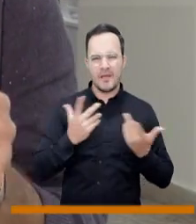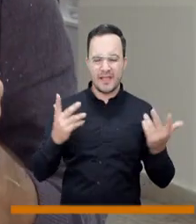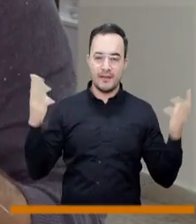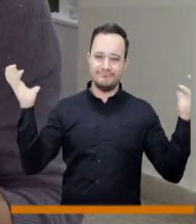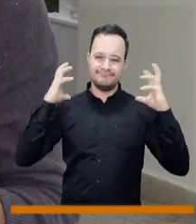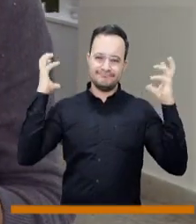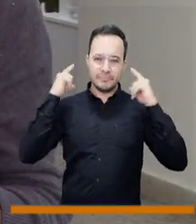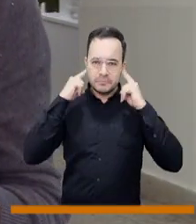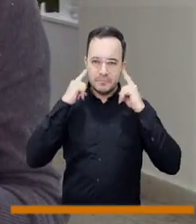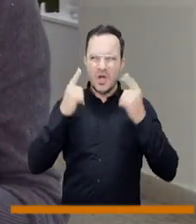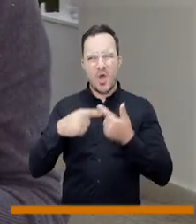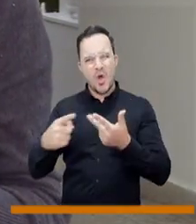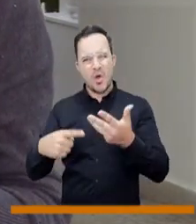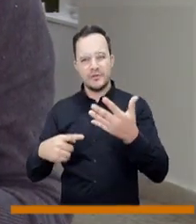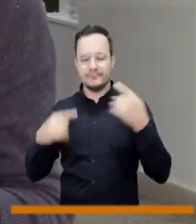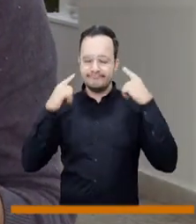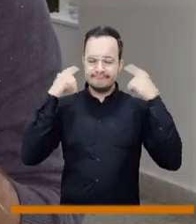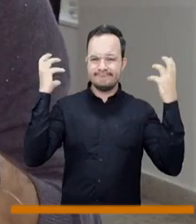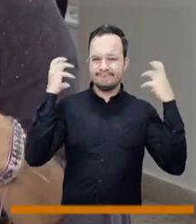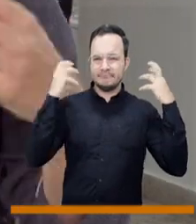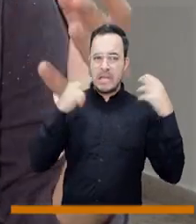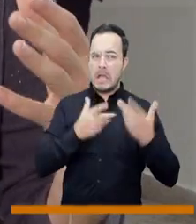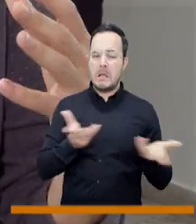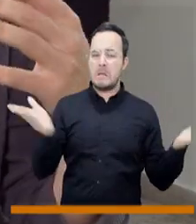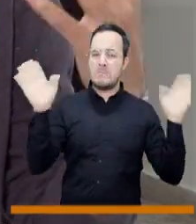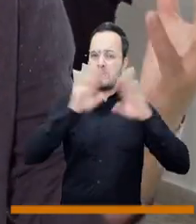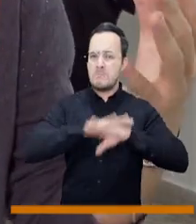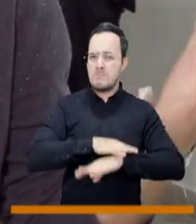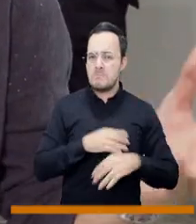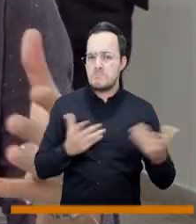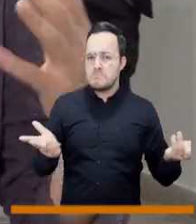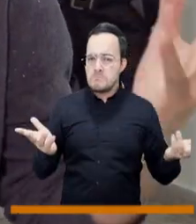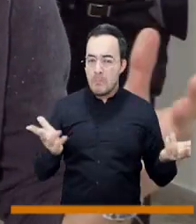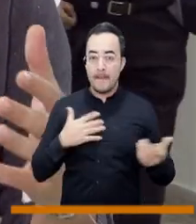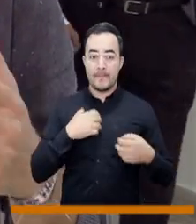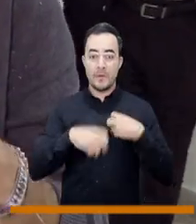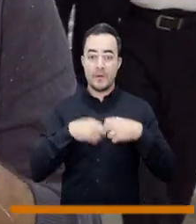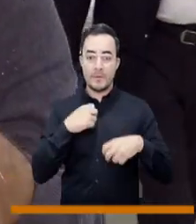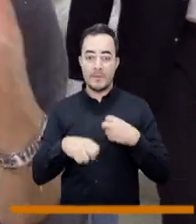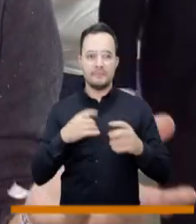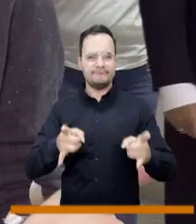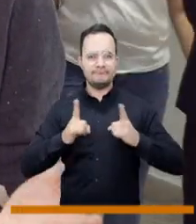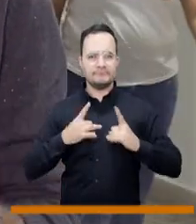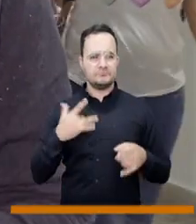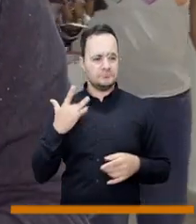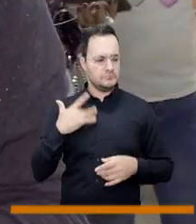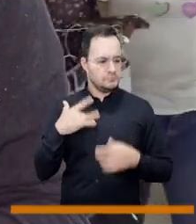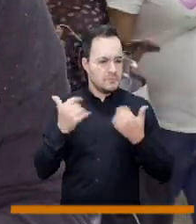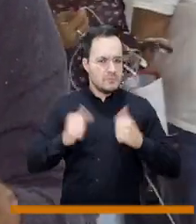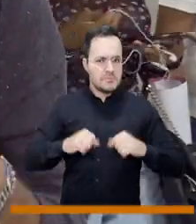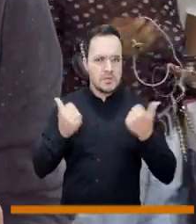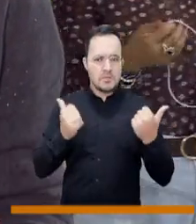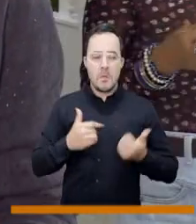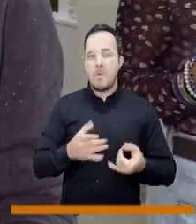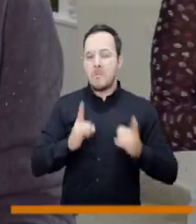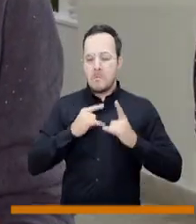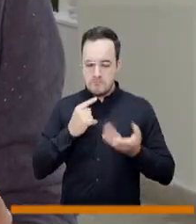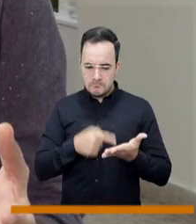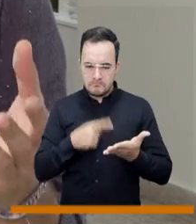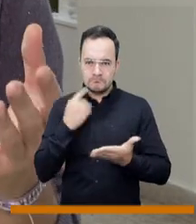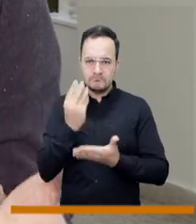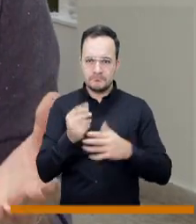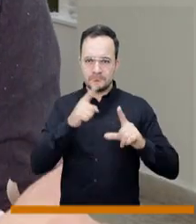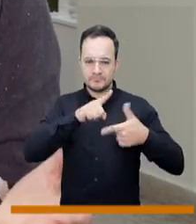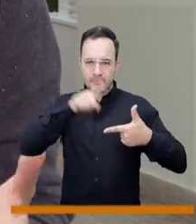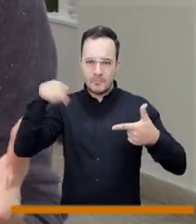Y digo que tiene menos visibilidad ante la opinión pública porque no aparece como una gran problemática dentro de todas las encuestas de percepción ciudadana.